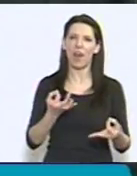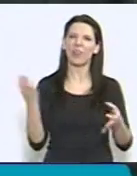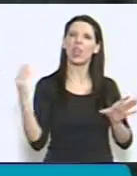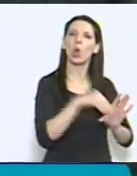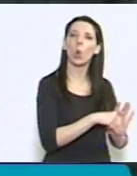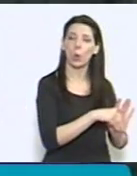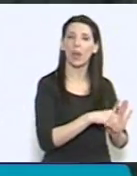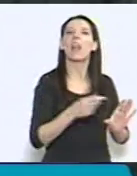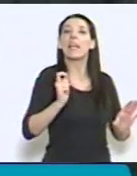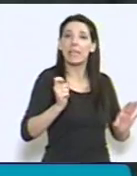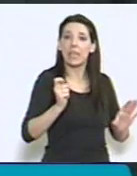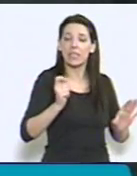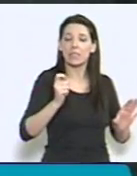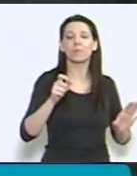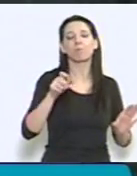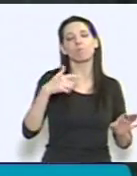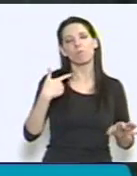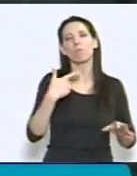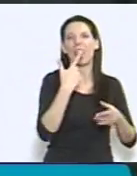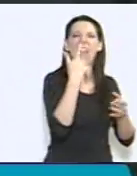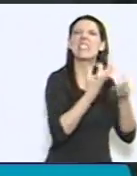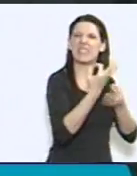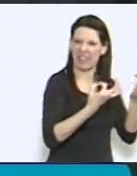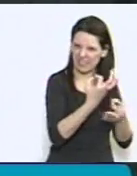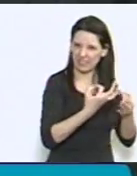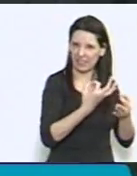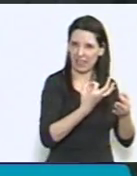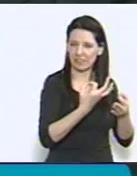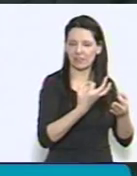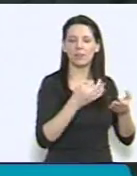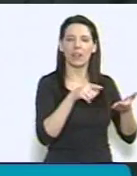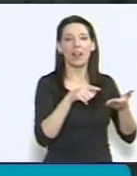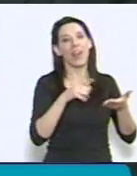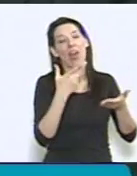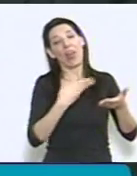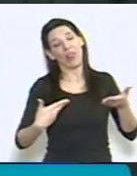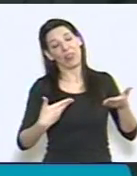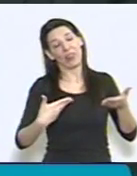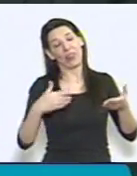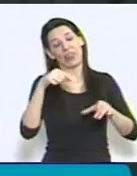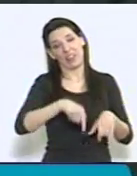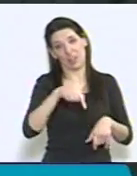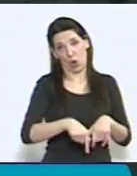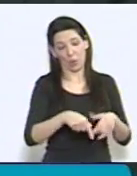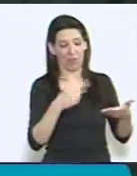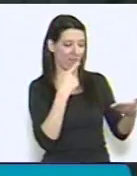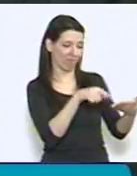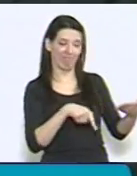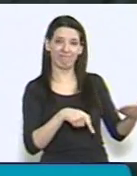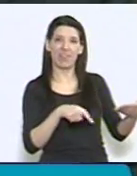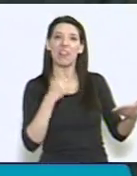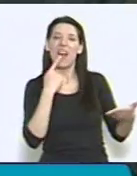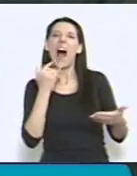hermanos que aunque las estadísticas oficiales los ningunen, lamentablemente siguen sumidos en la pobreza,